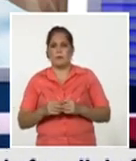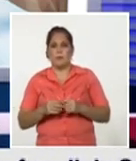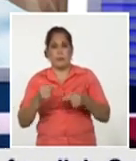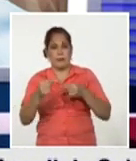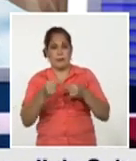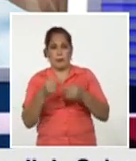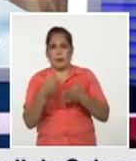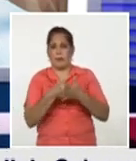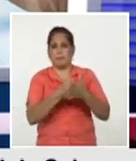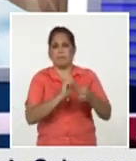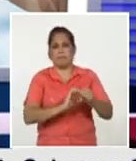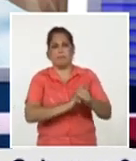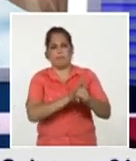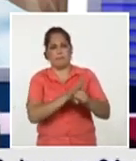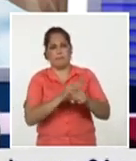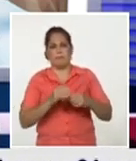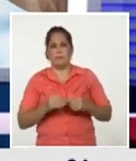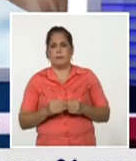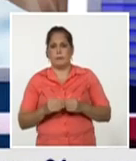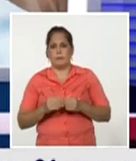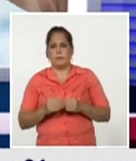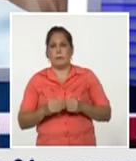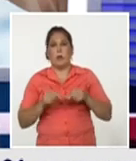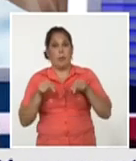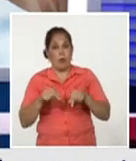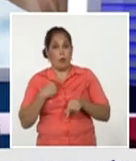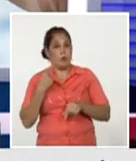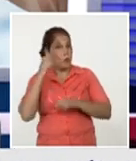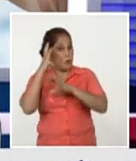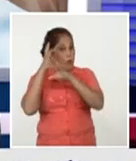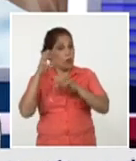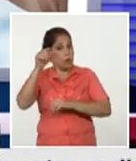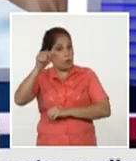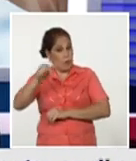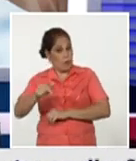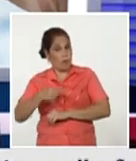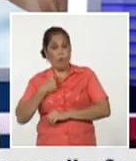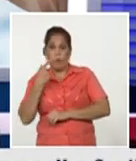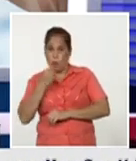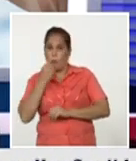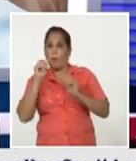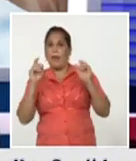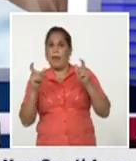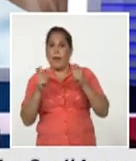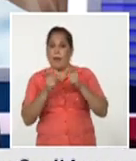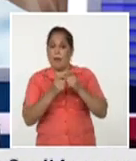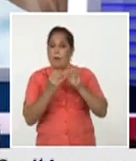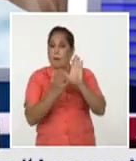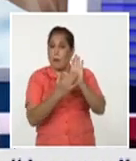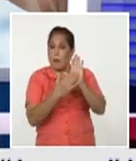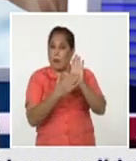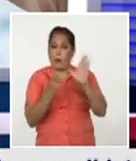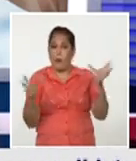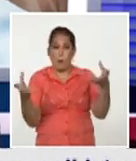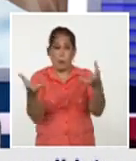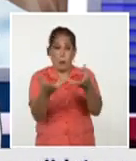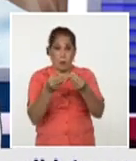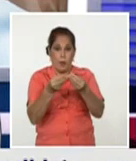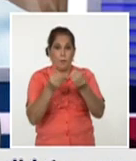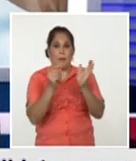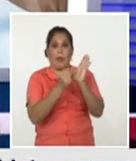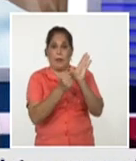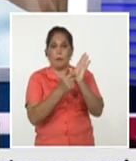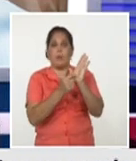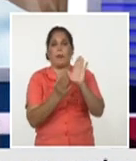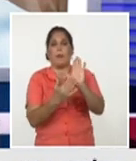enfrentar la situación epidemiológica pero nos toca a los científicos poder reunir todas esas evidencias para que realmente podamos de